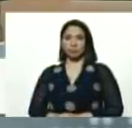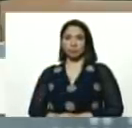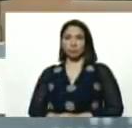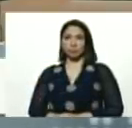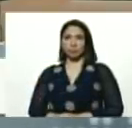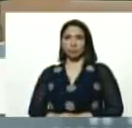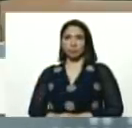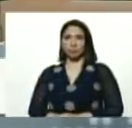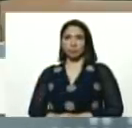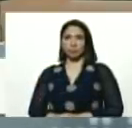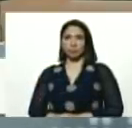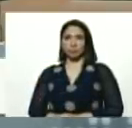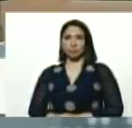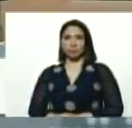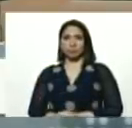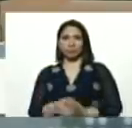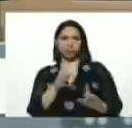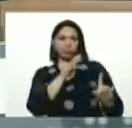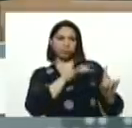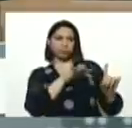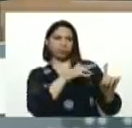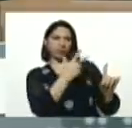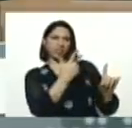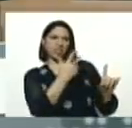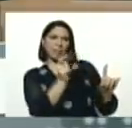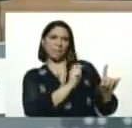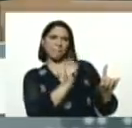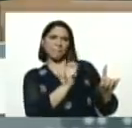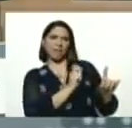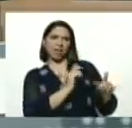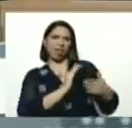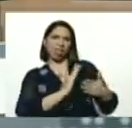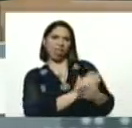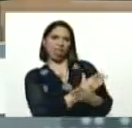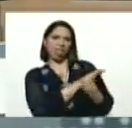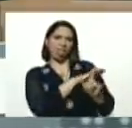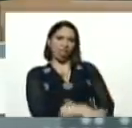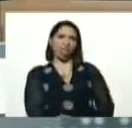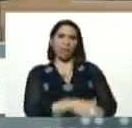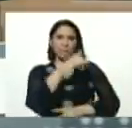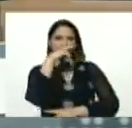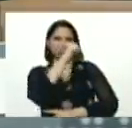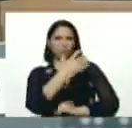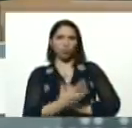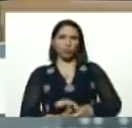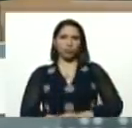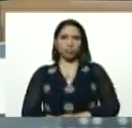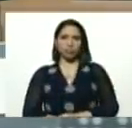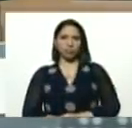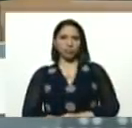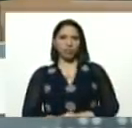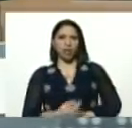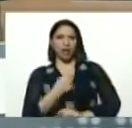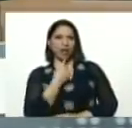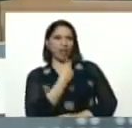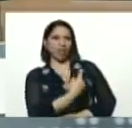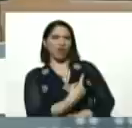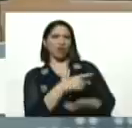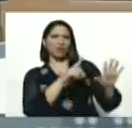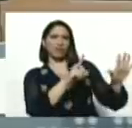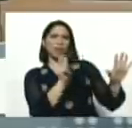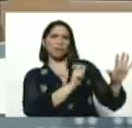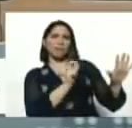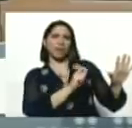se puso a compirar, y dijo, en tres meses derroco a Maduro, le doy seis meses a Maduro,